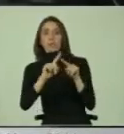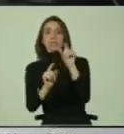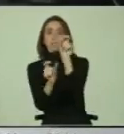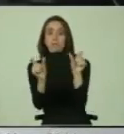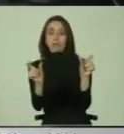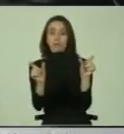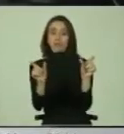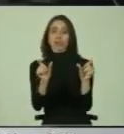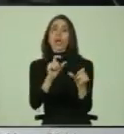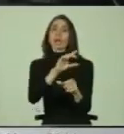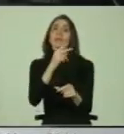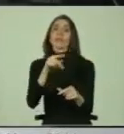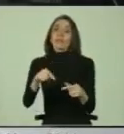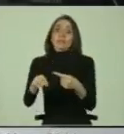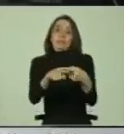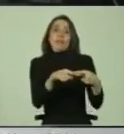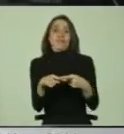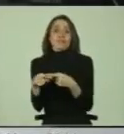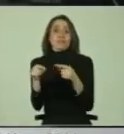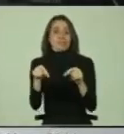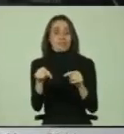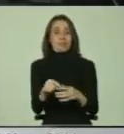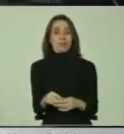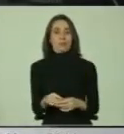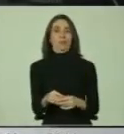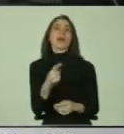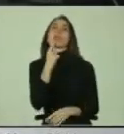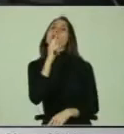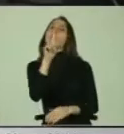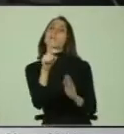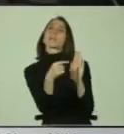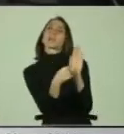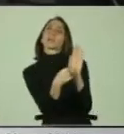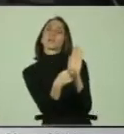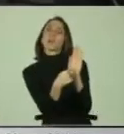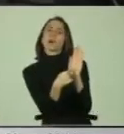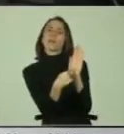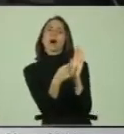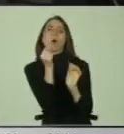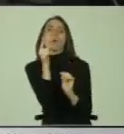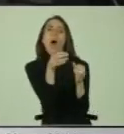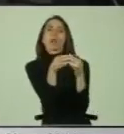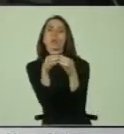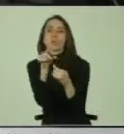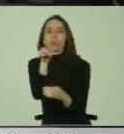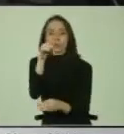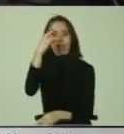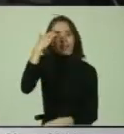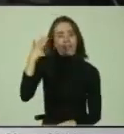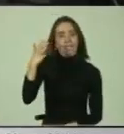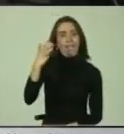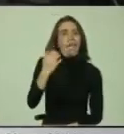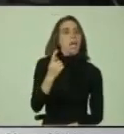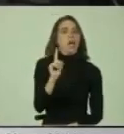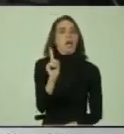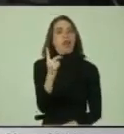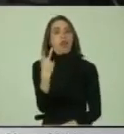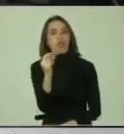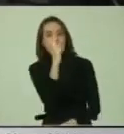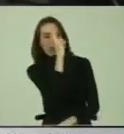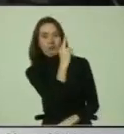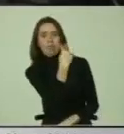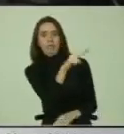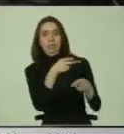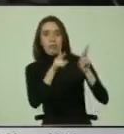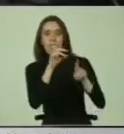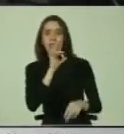conforman nuestra sociedad. Ante la pregunta, ¿a cuáles grupos considera usted que no se le respetan sus derechos